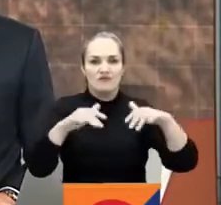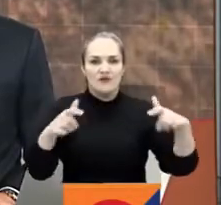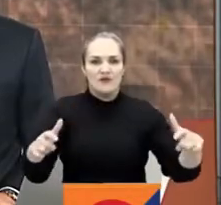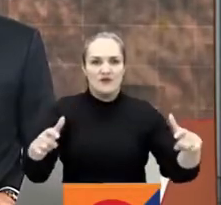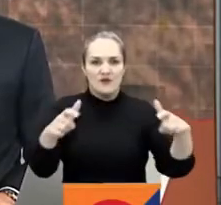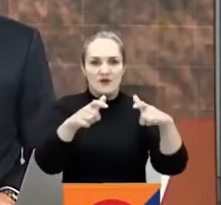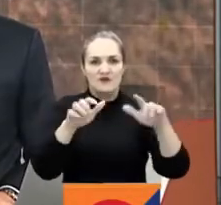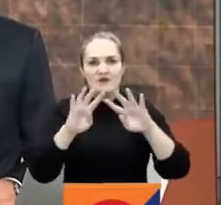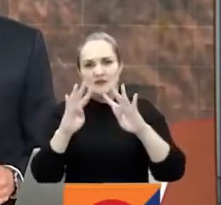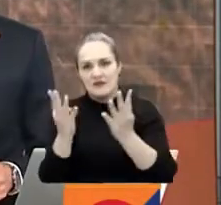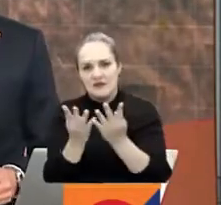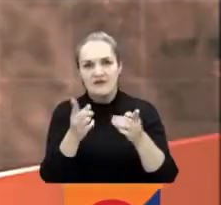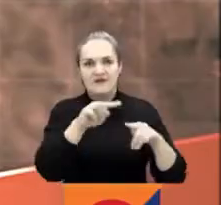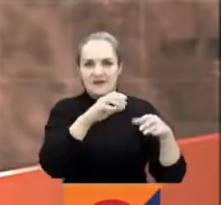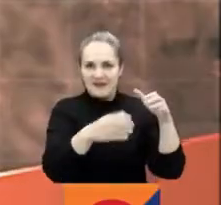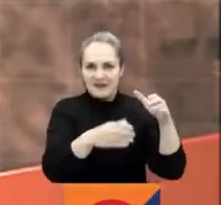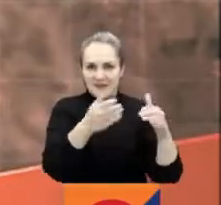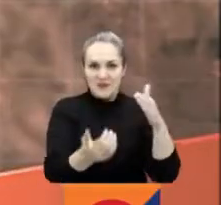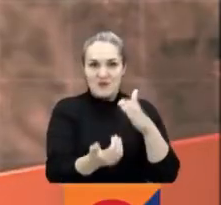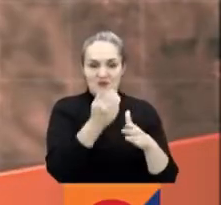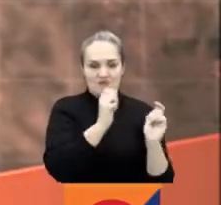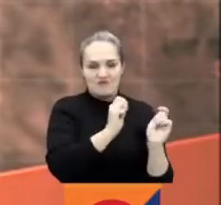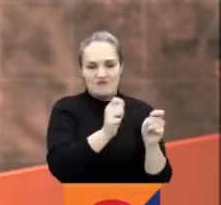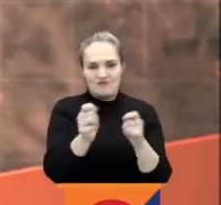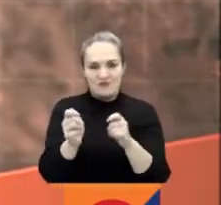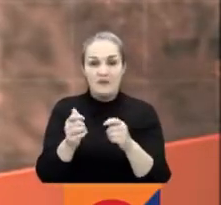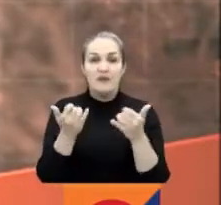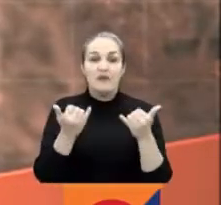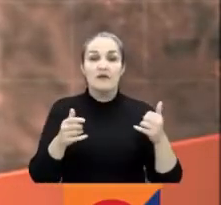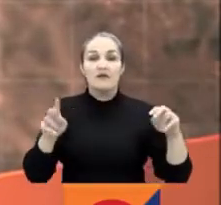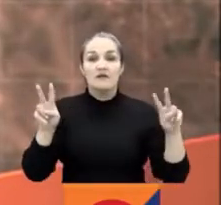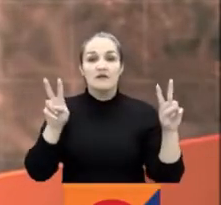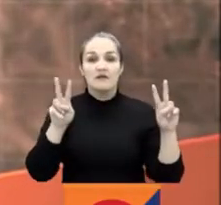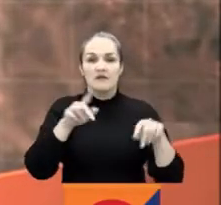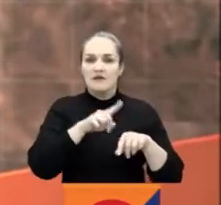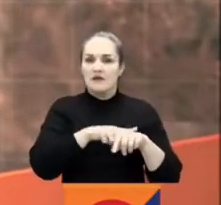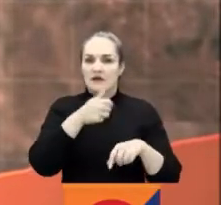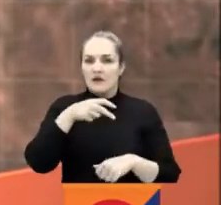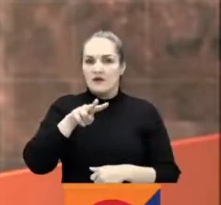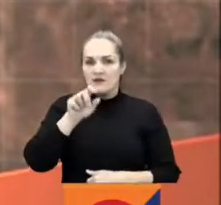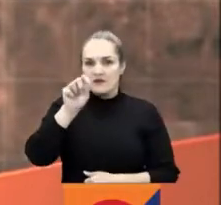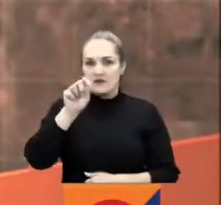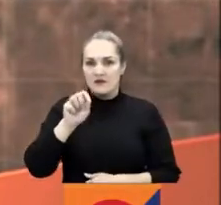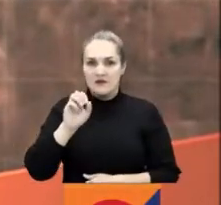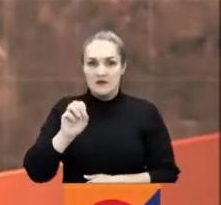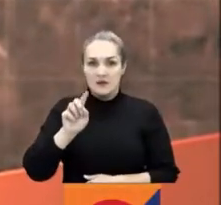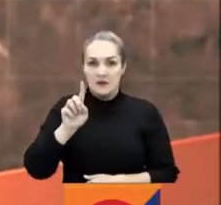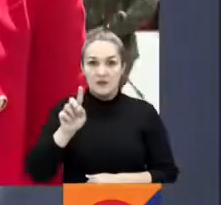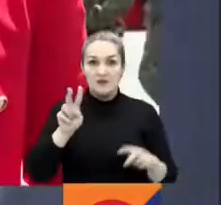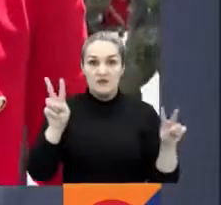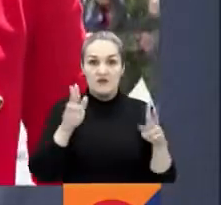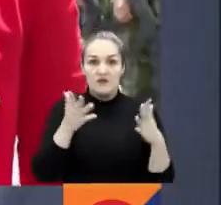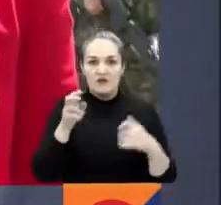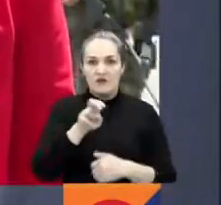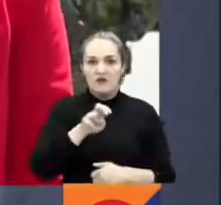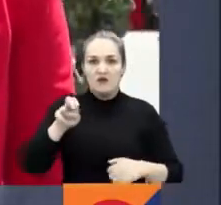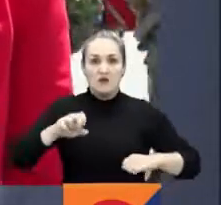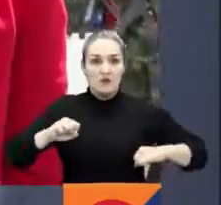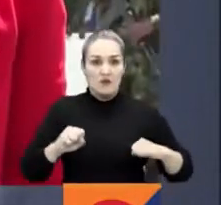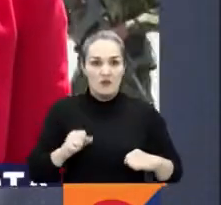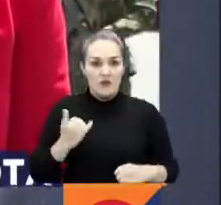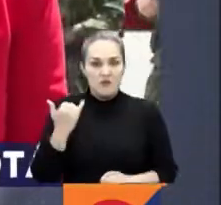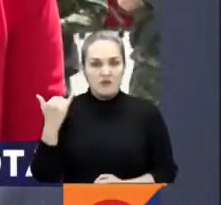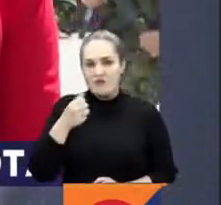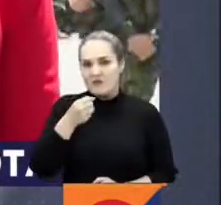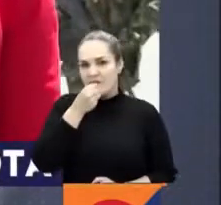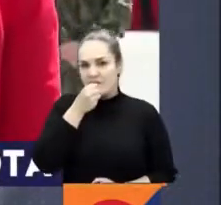de Senado y Cámara. Vamos en directo a esta hora cuando son las 12 y un minuto del mediodía al norte de Bogotá con Estefany Valencia para conocer los